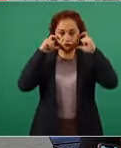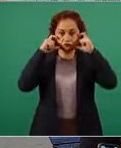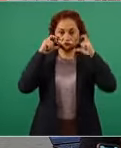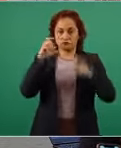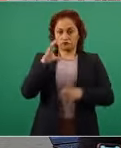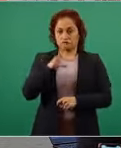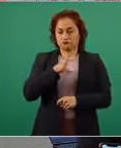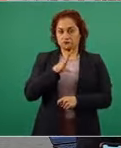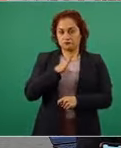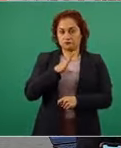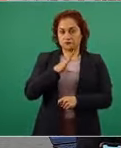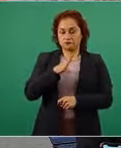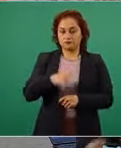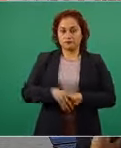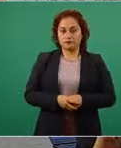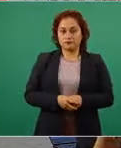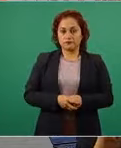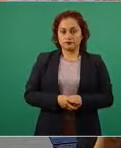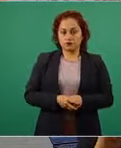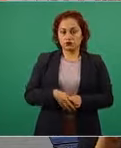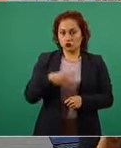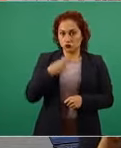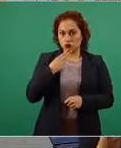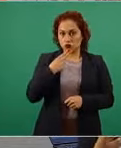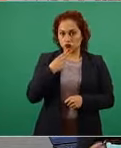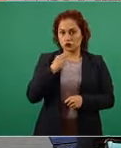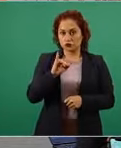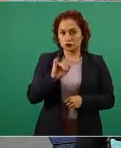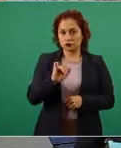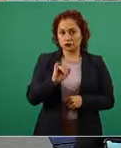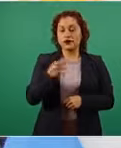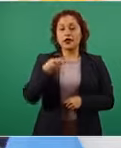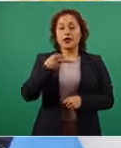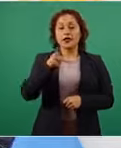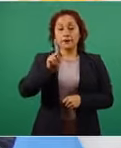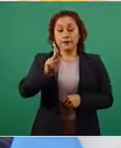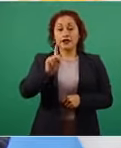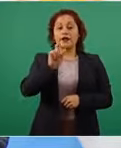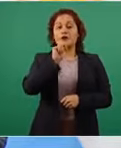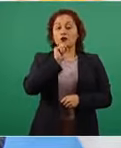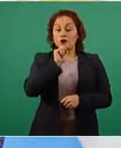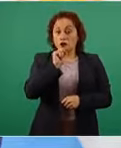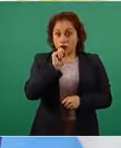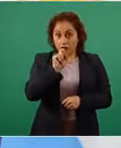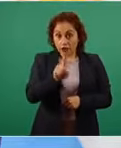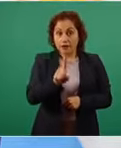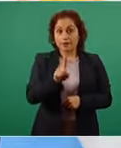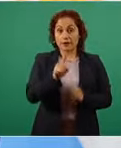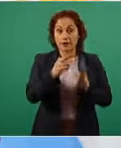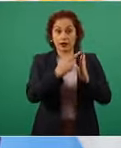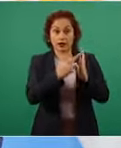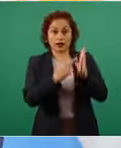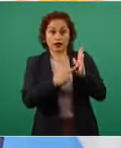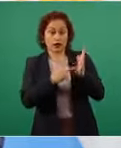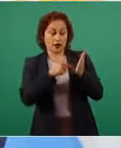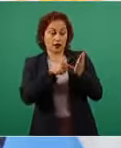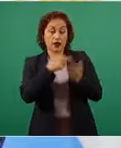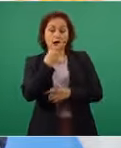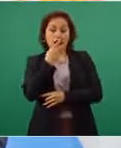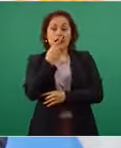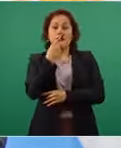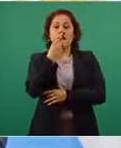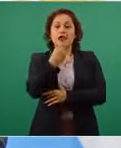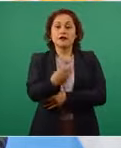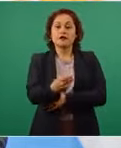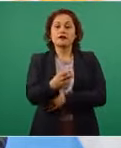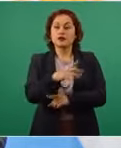Ocurre que también las recomendaciones dicen que en lugares abiertos donde no enfrento a nadie a dos metros